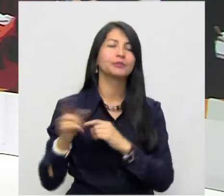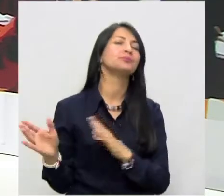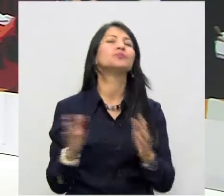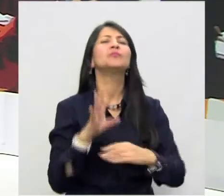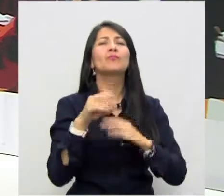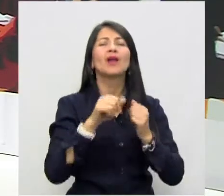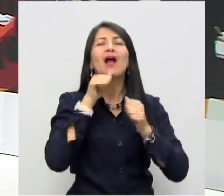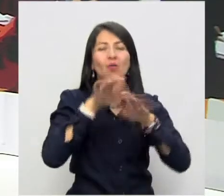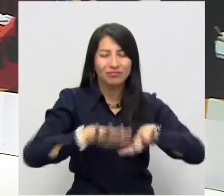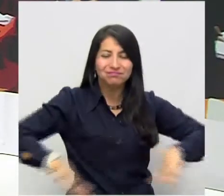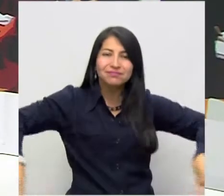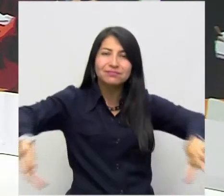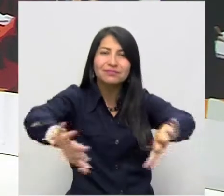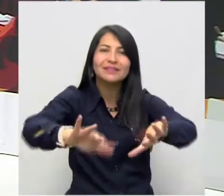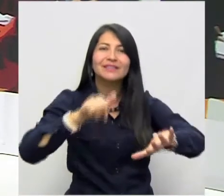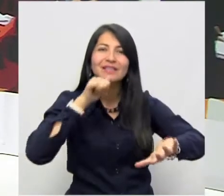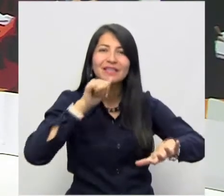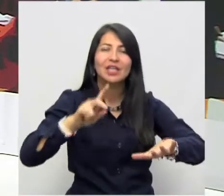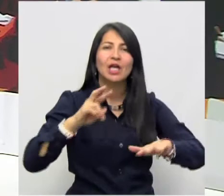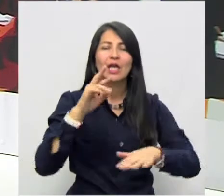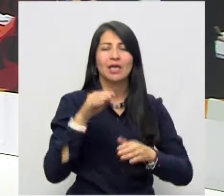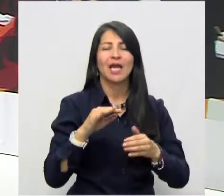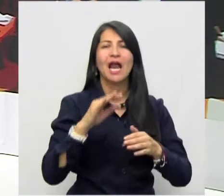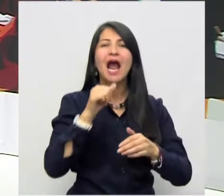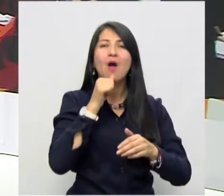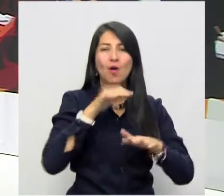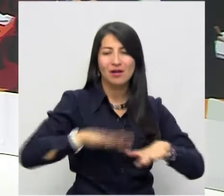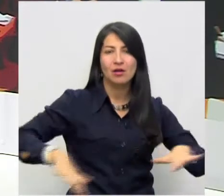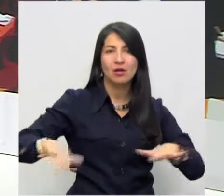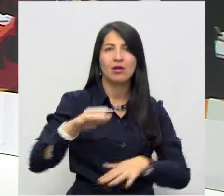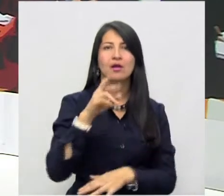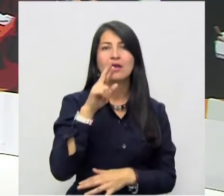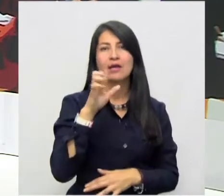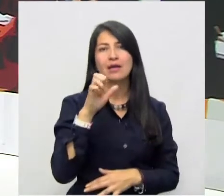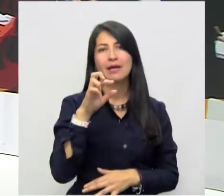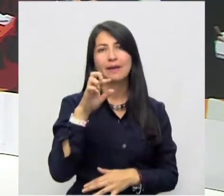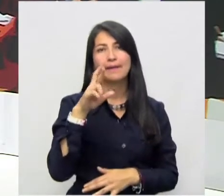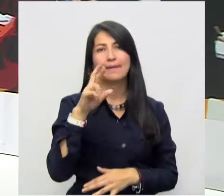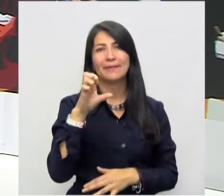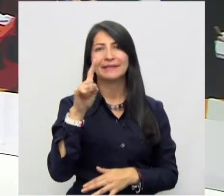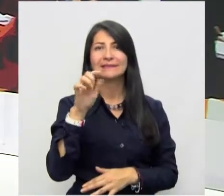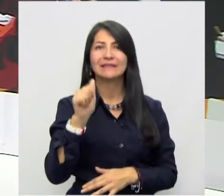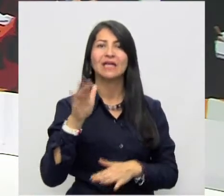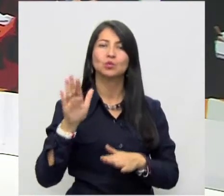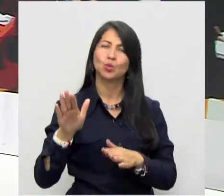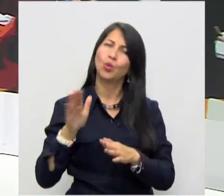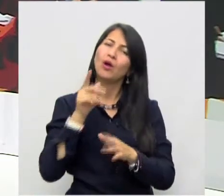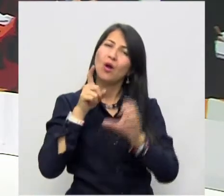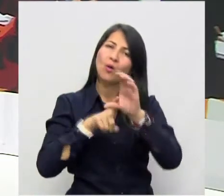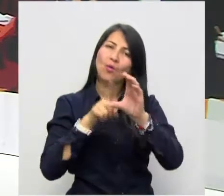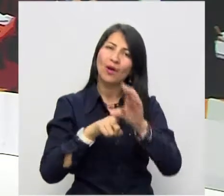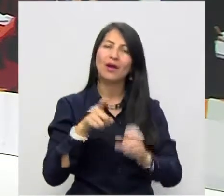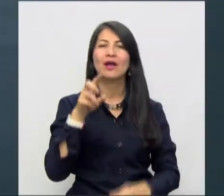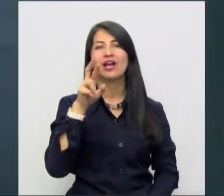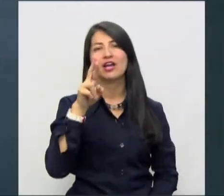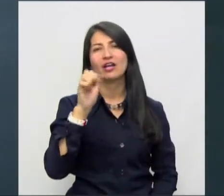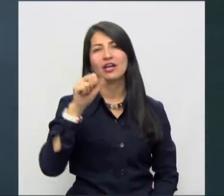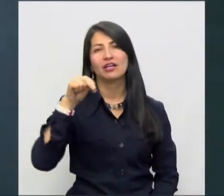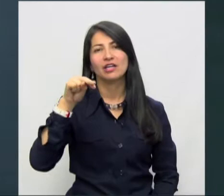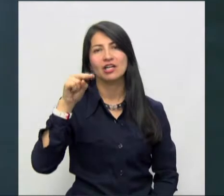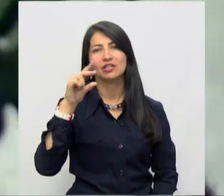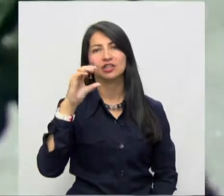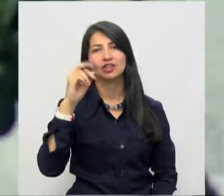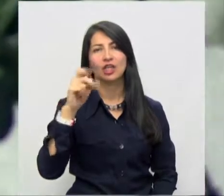río Ranchería, luego de 13 años de construcción, no ha cumplido con su cometido de llevarle agua potable a nueve